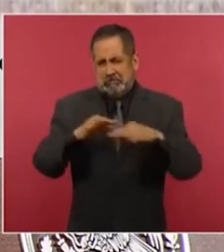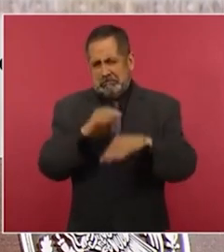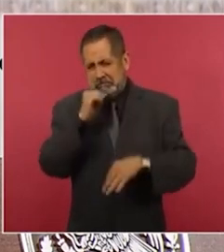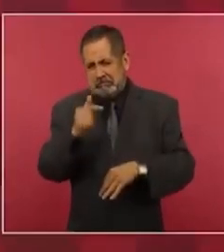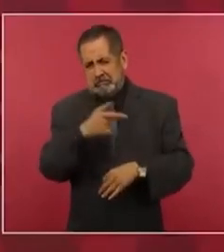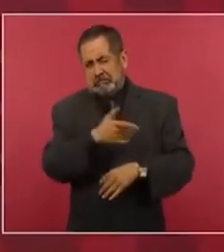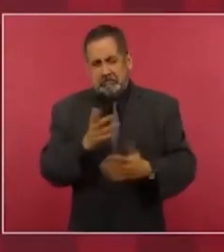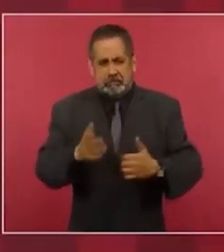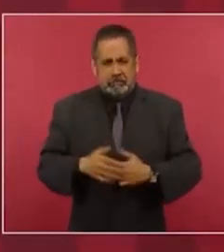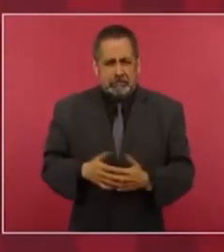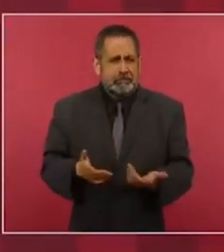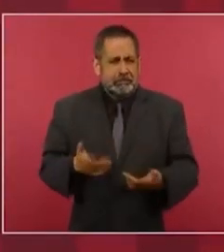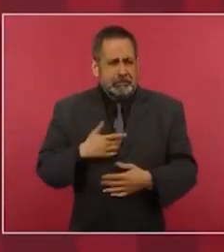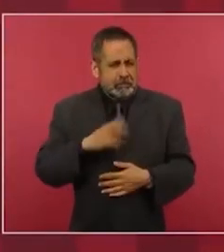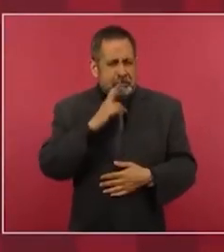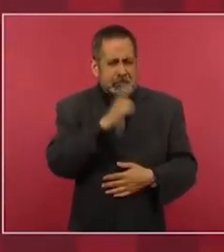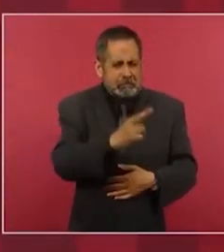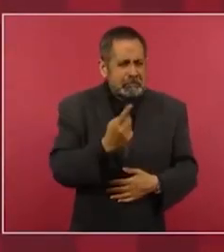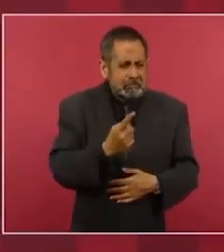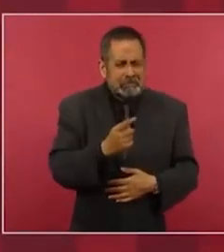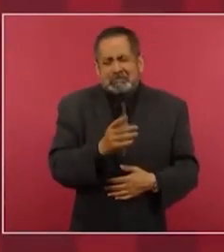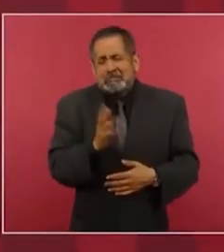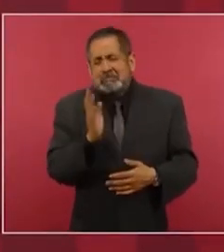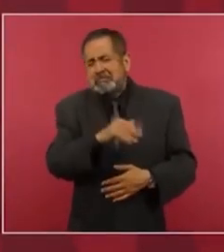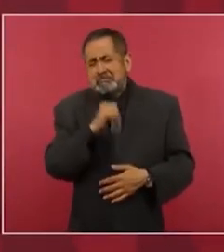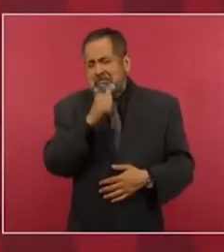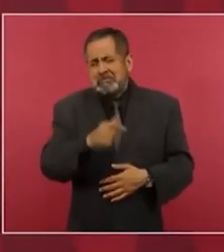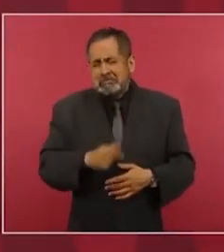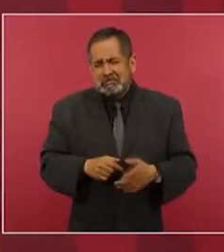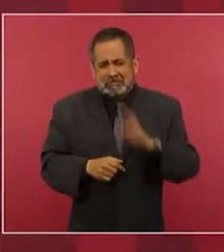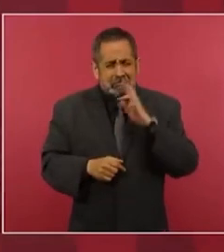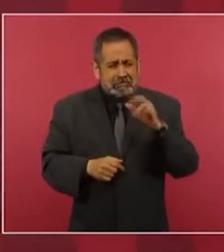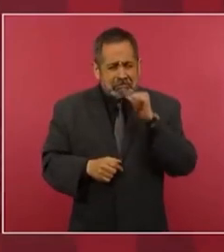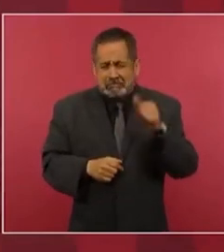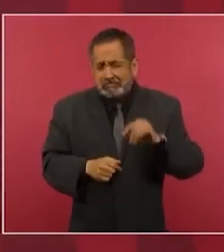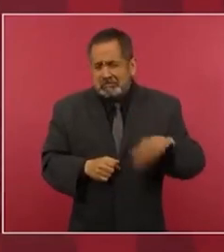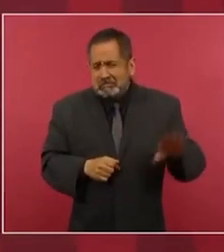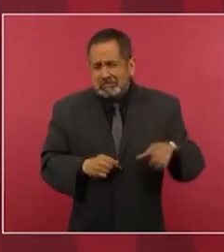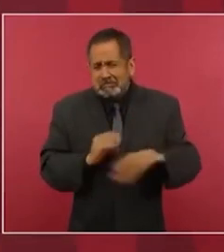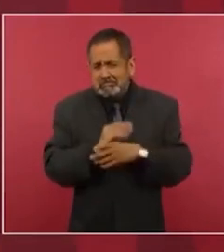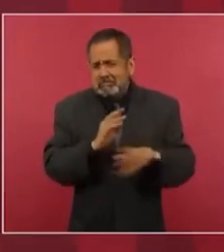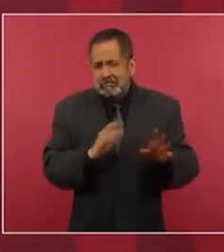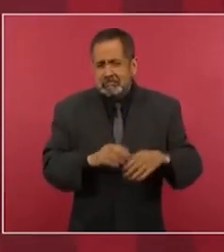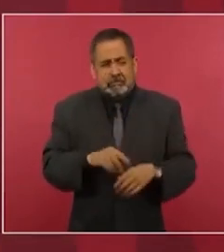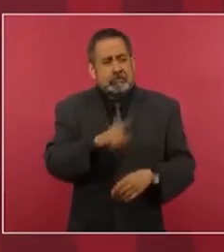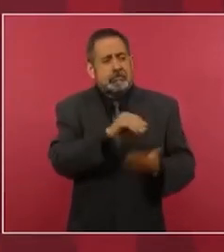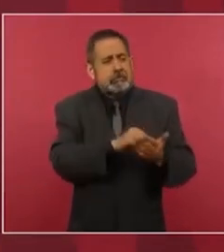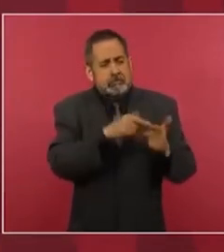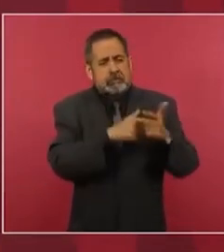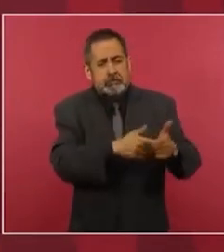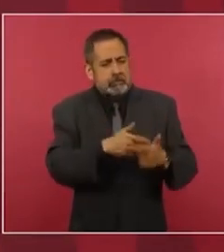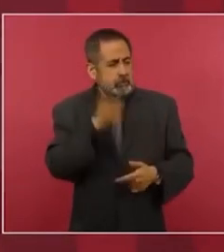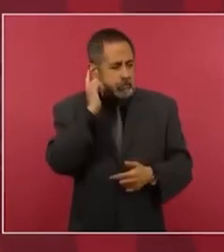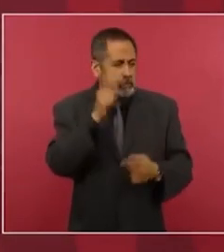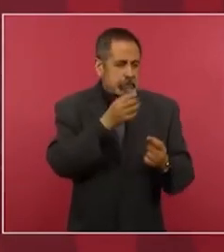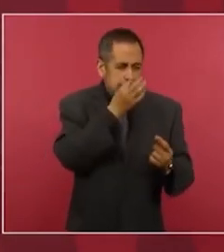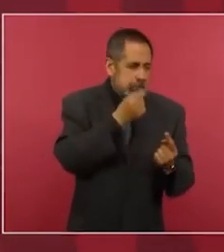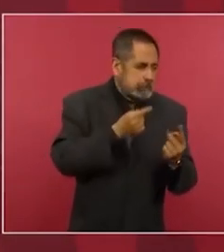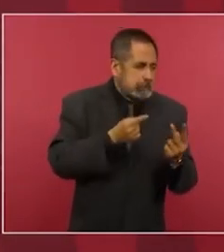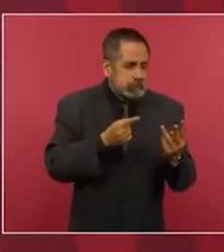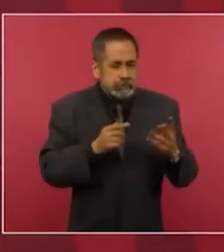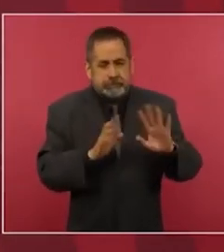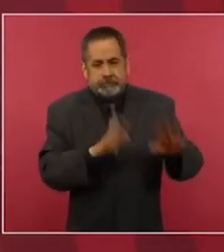pero qué voy a contestar nada y van a seguir ojalá y sean pocos